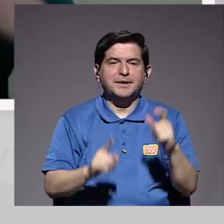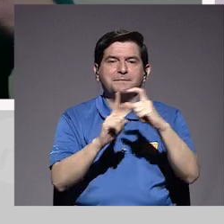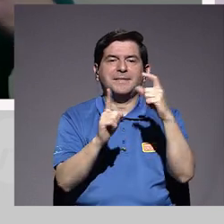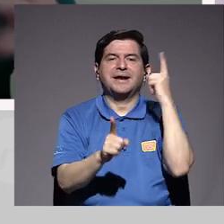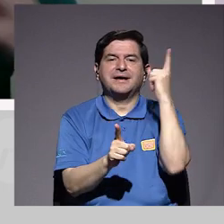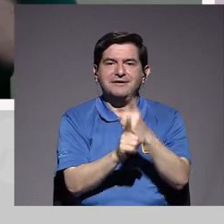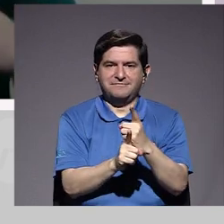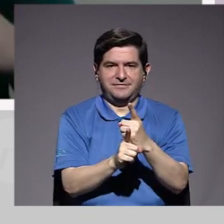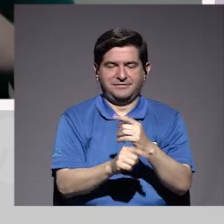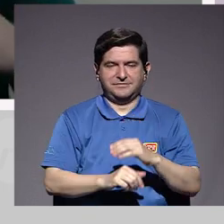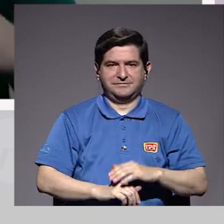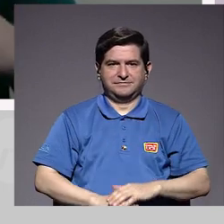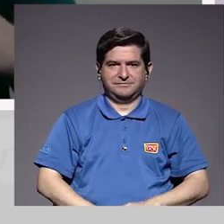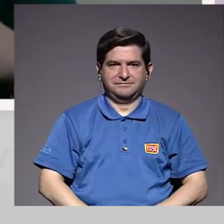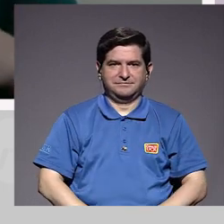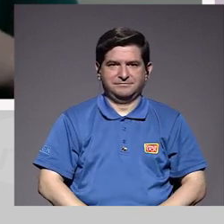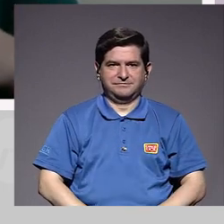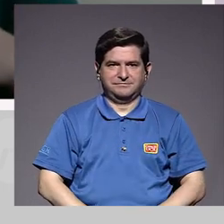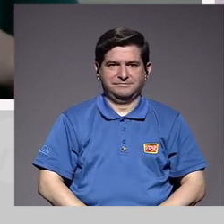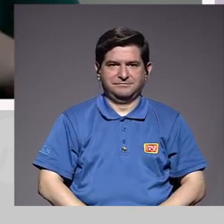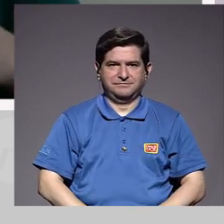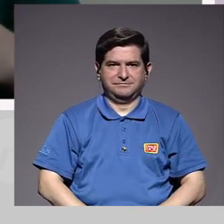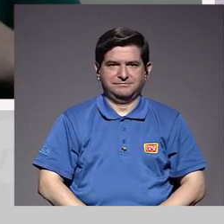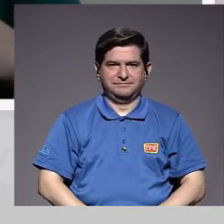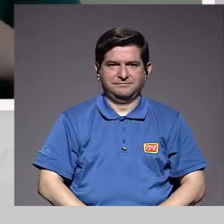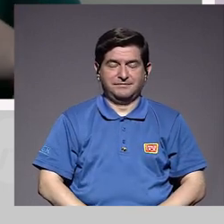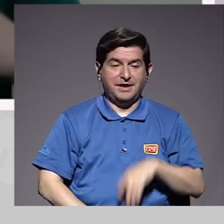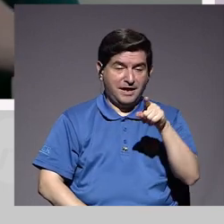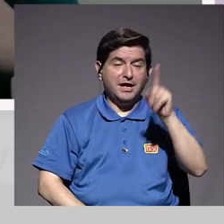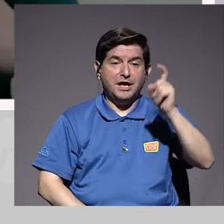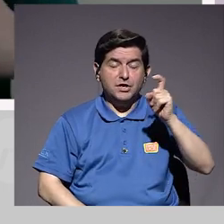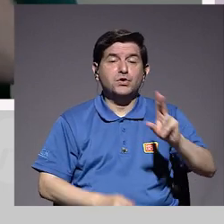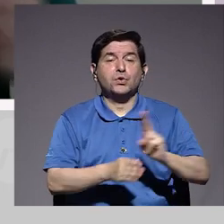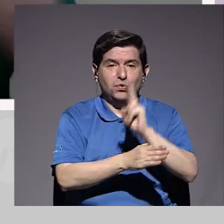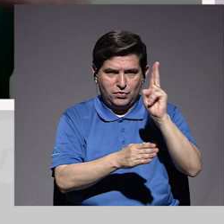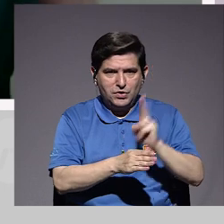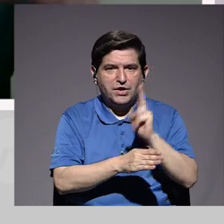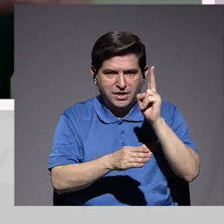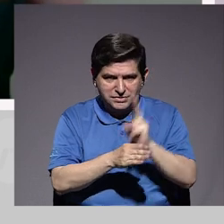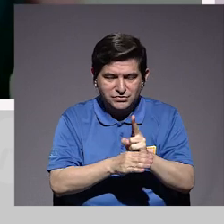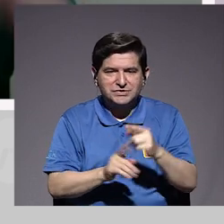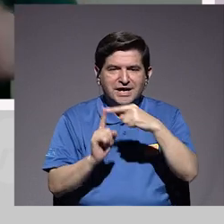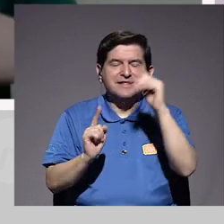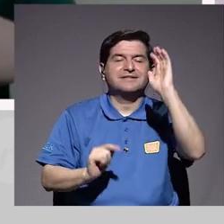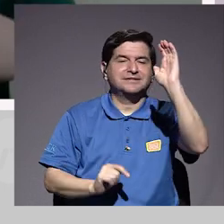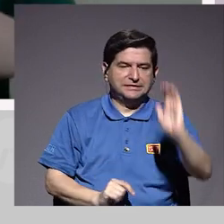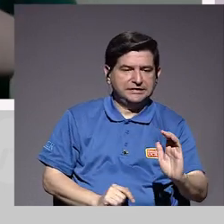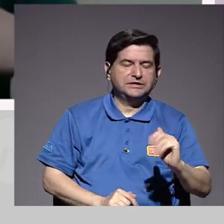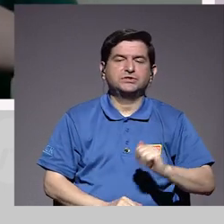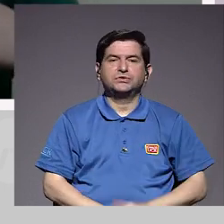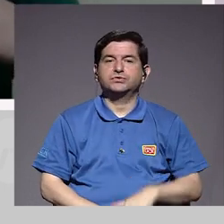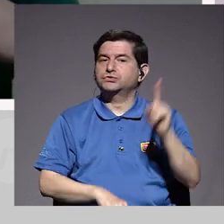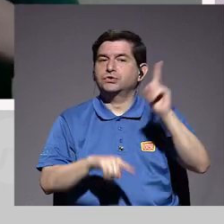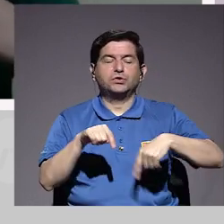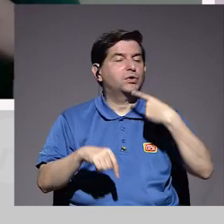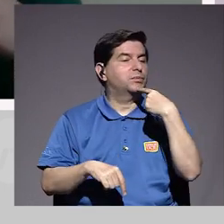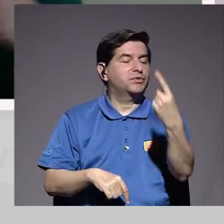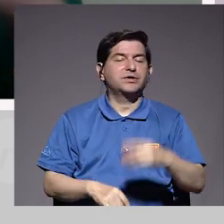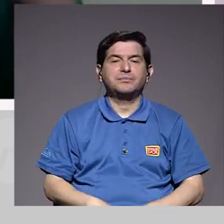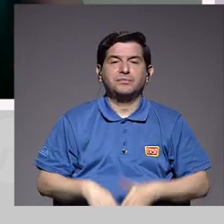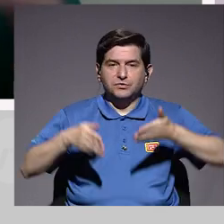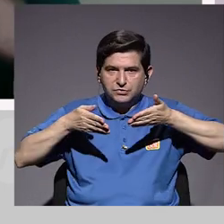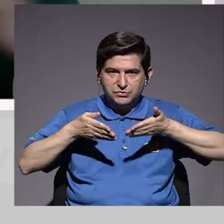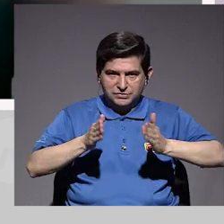con los términos correctos, con las palabras correctas, ¿verdad? Que tienen que darse y tienen que darse desde la niñez, ¿verdad? No podemos